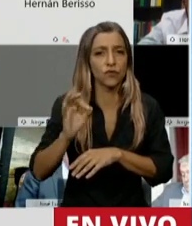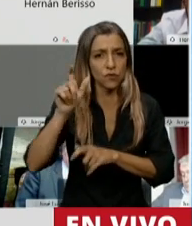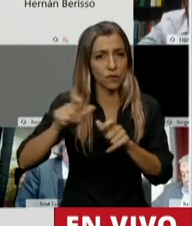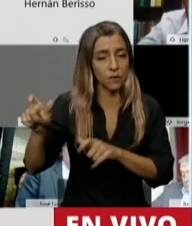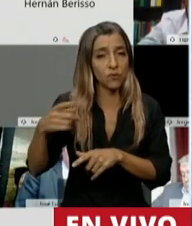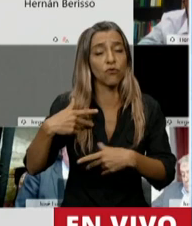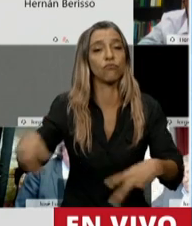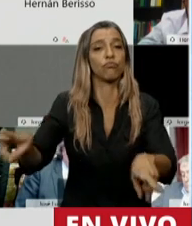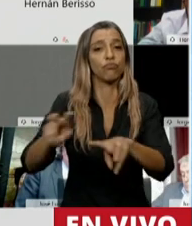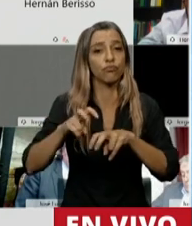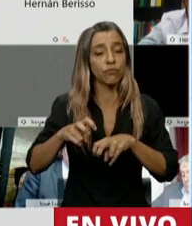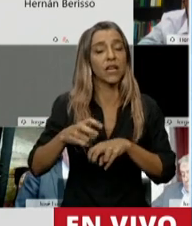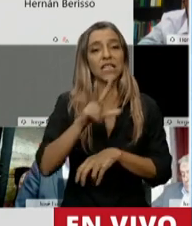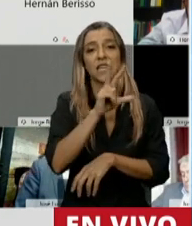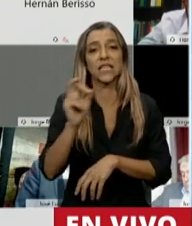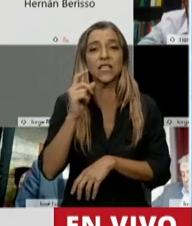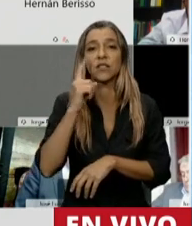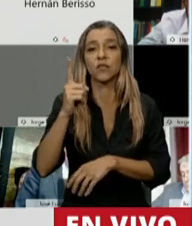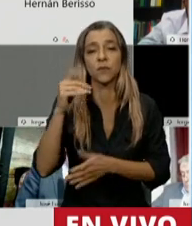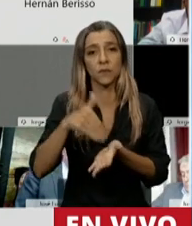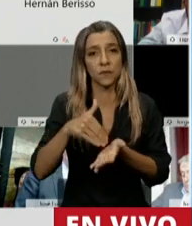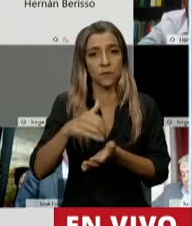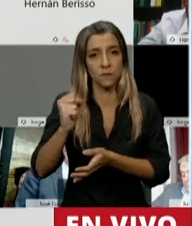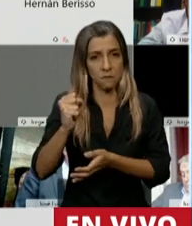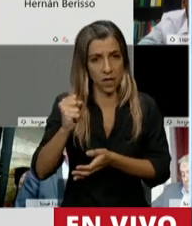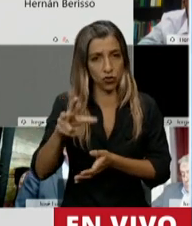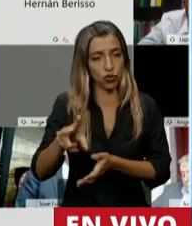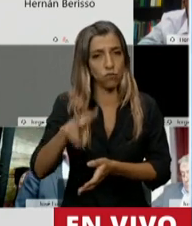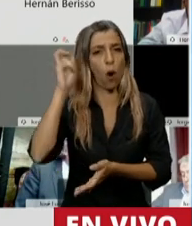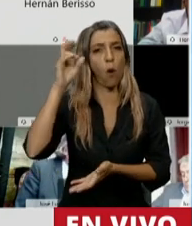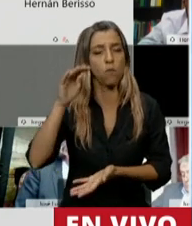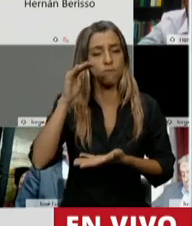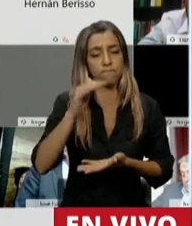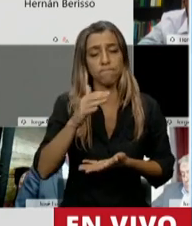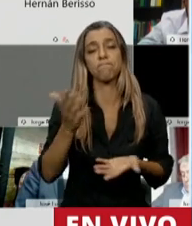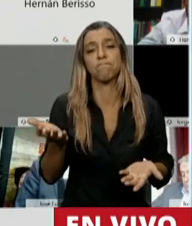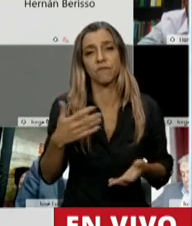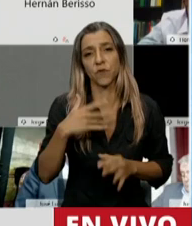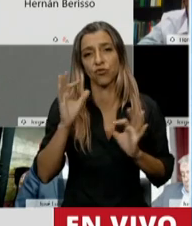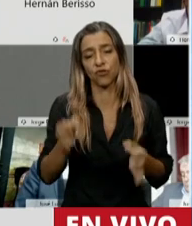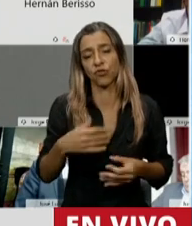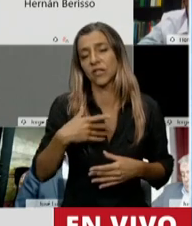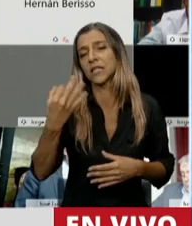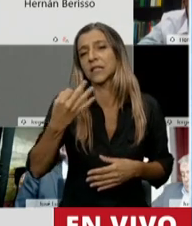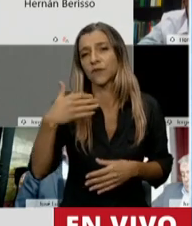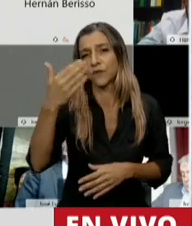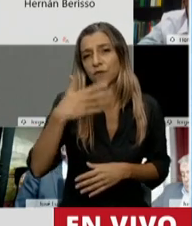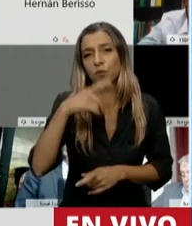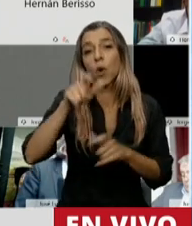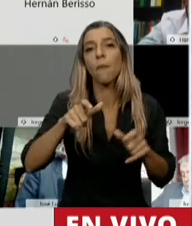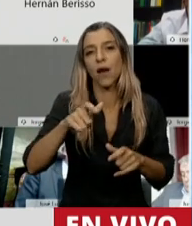300.000 millones de pesos. Seguramente serán muchos más los sujetos alcanzados